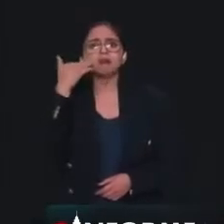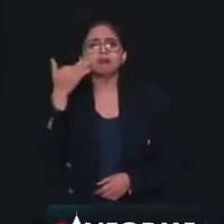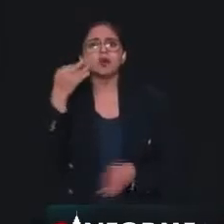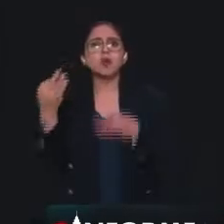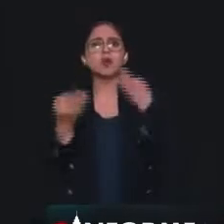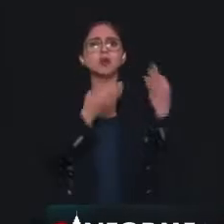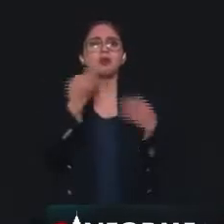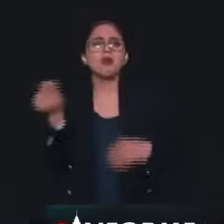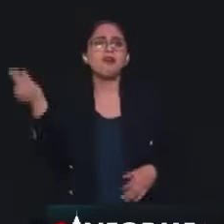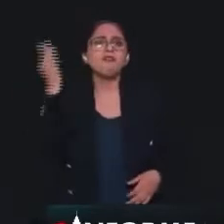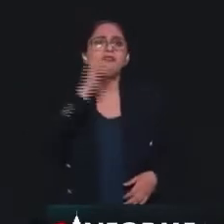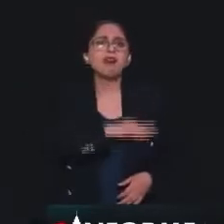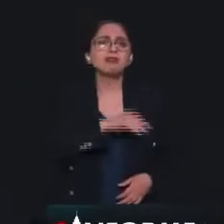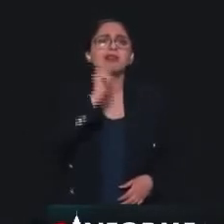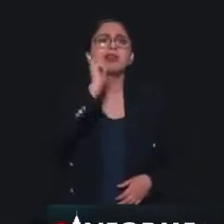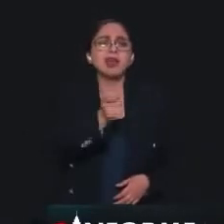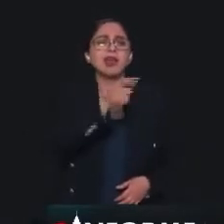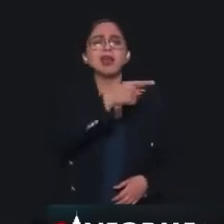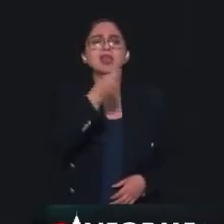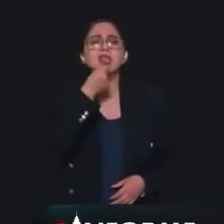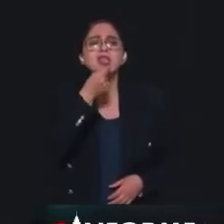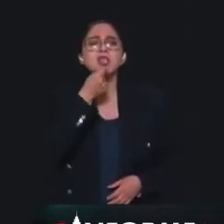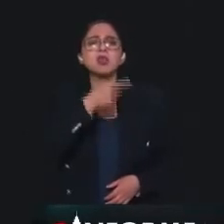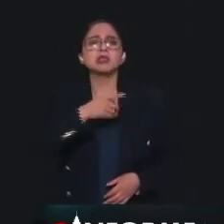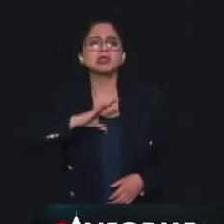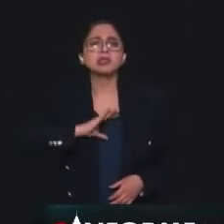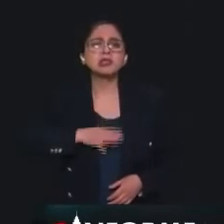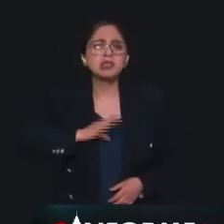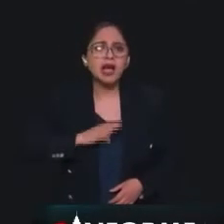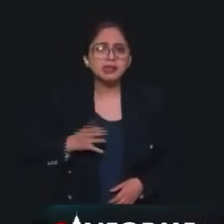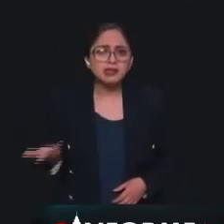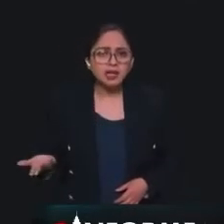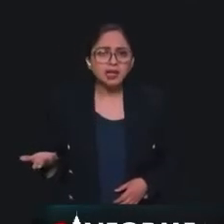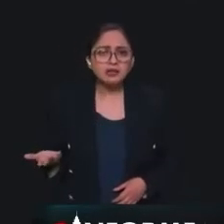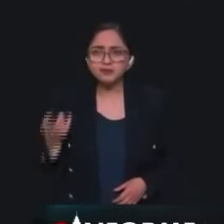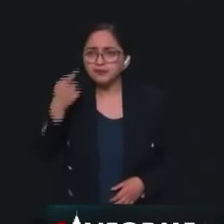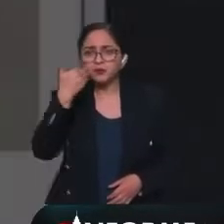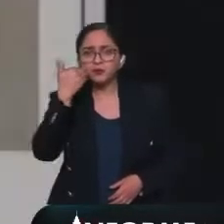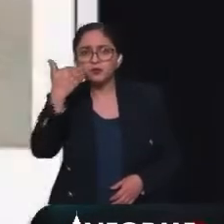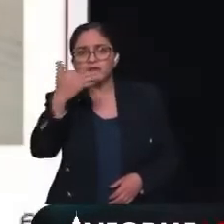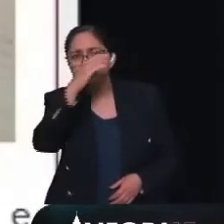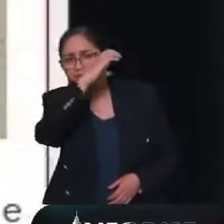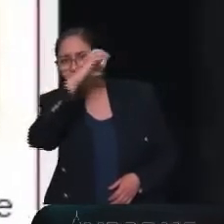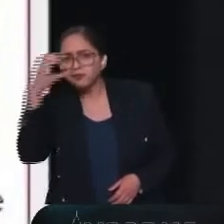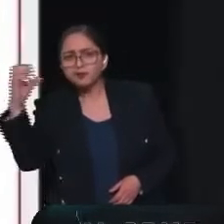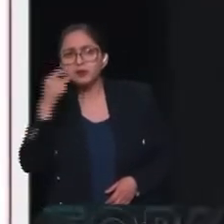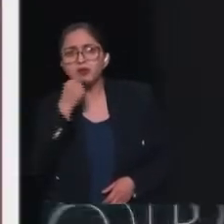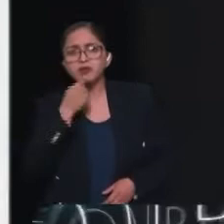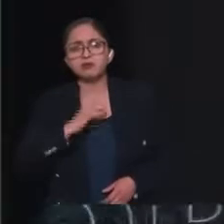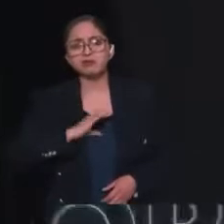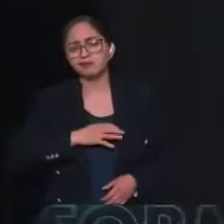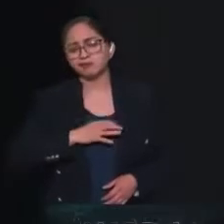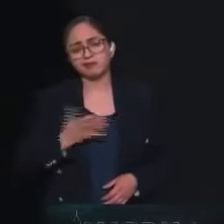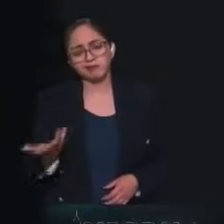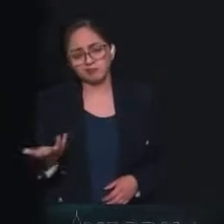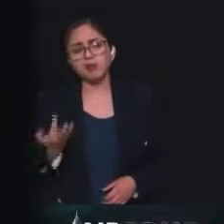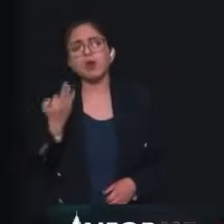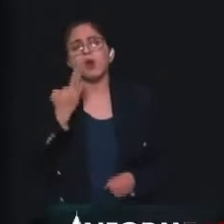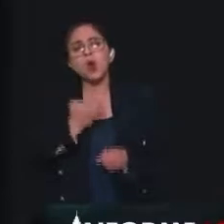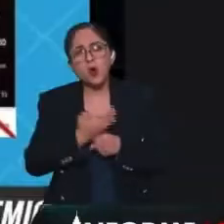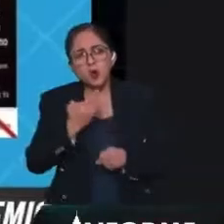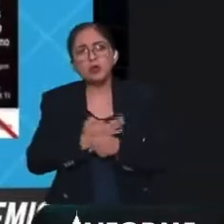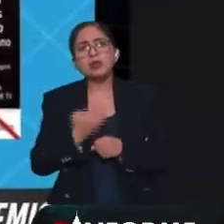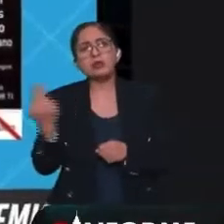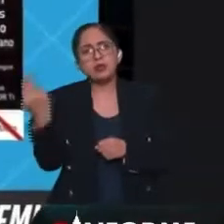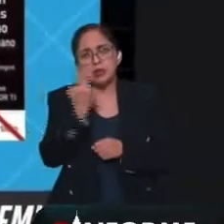sobre niños con cáncer, fotografías de niños con cáncer. Resulta importante o interesante decir